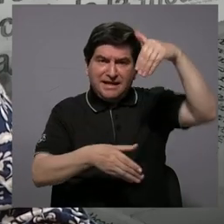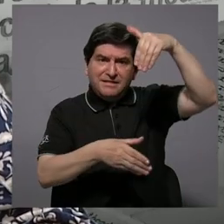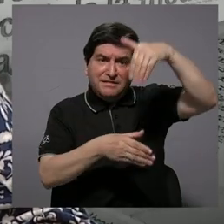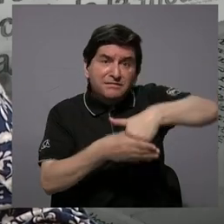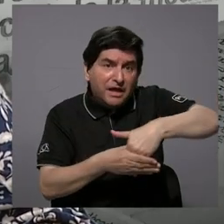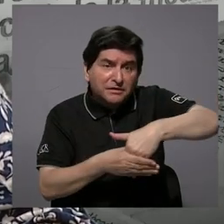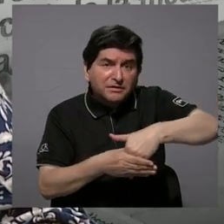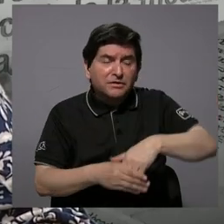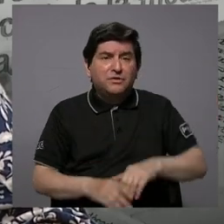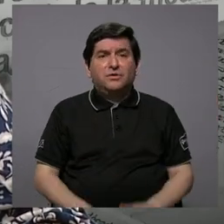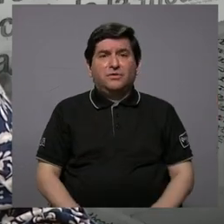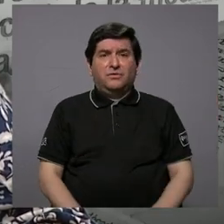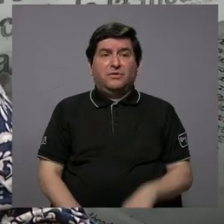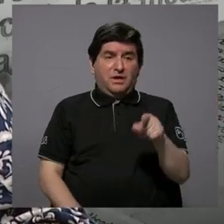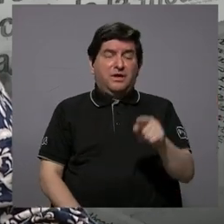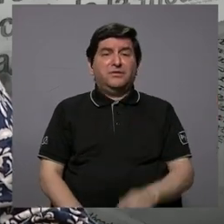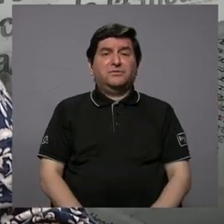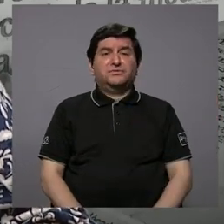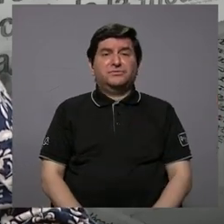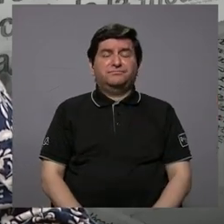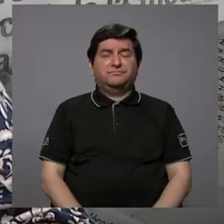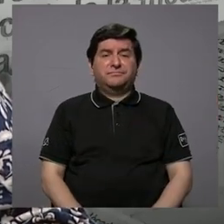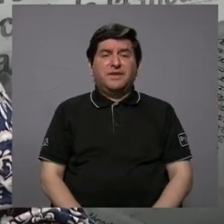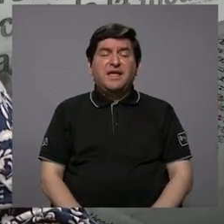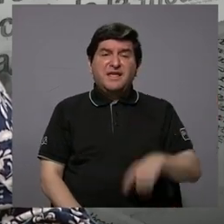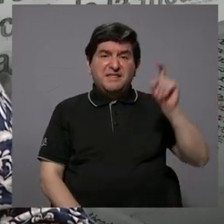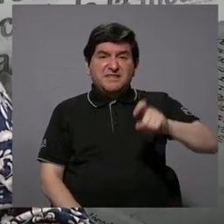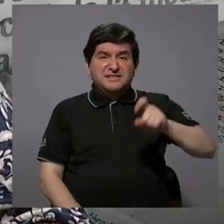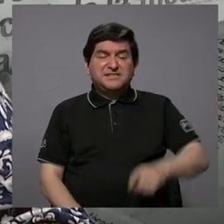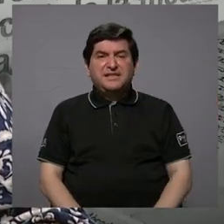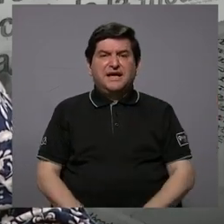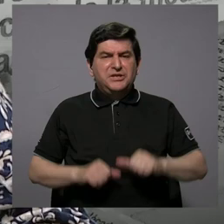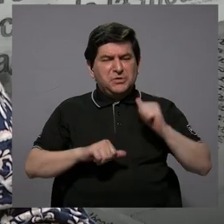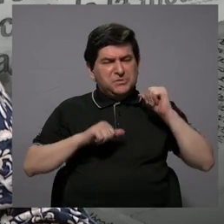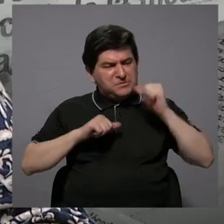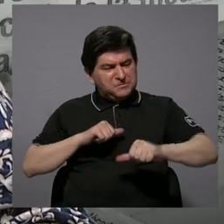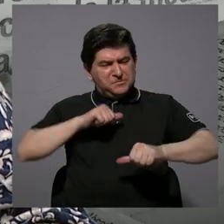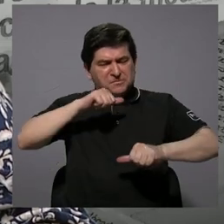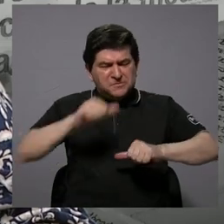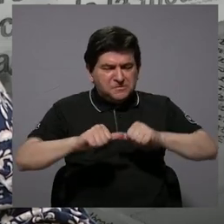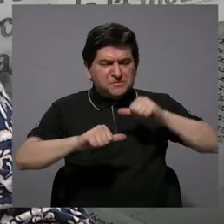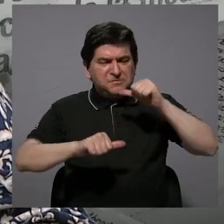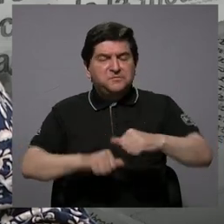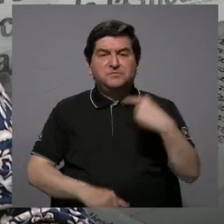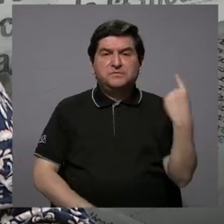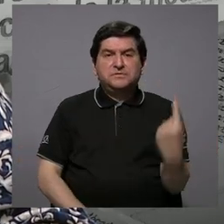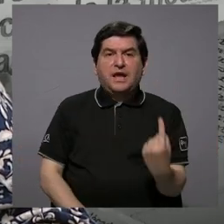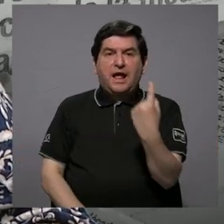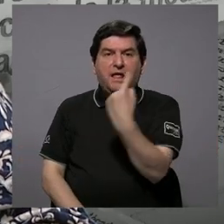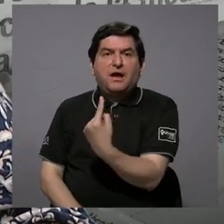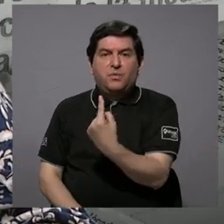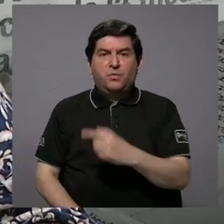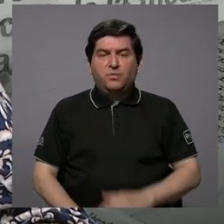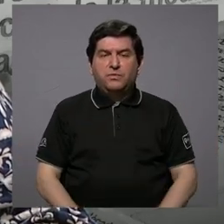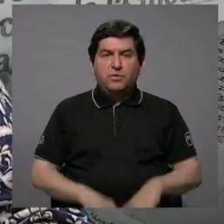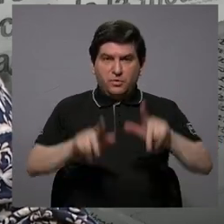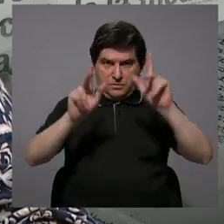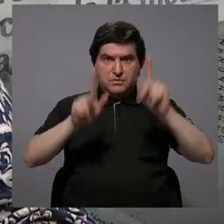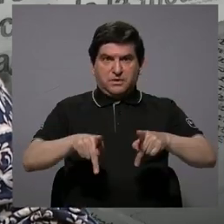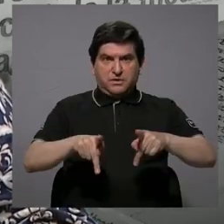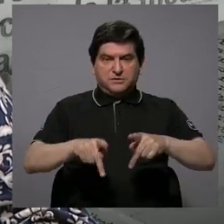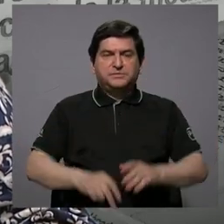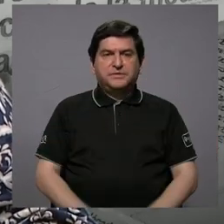eso, matriculados. Ellos tuvieron que salir adelante. Cada uno de los que fueron,